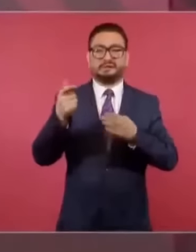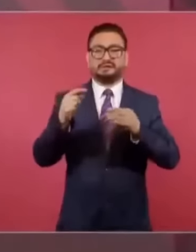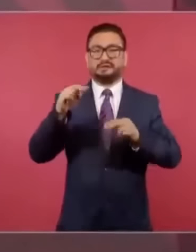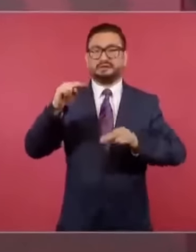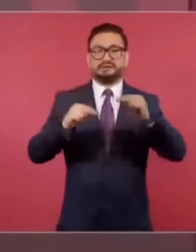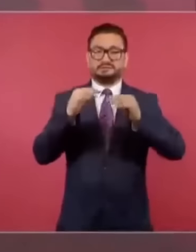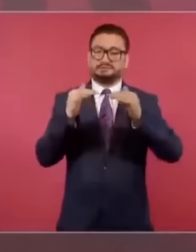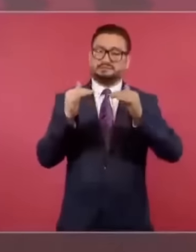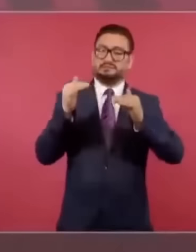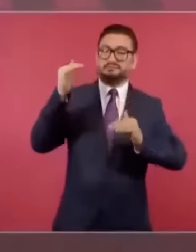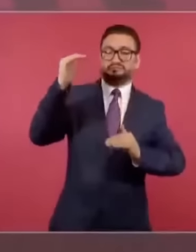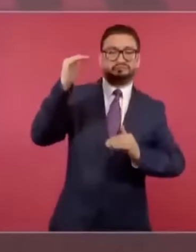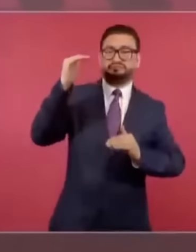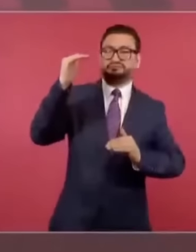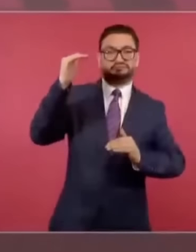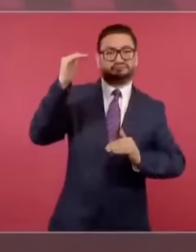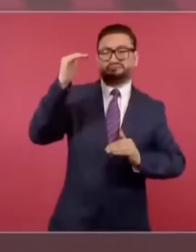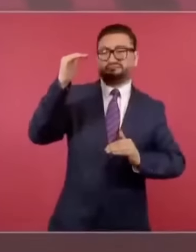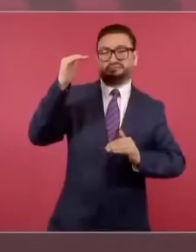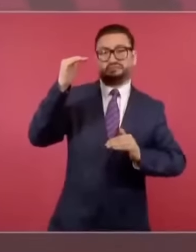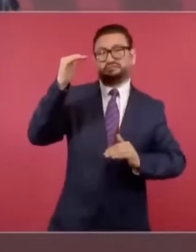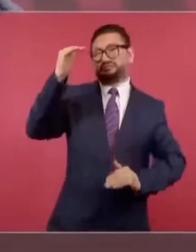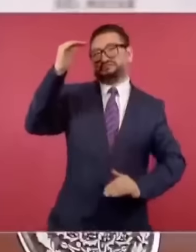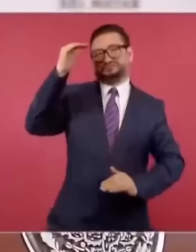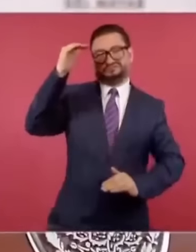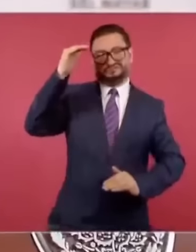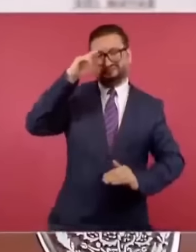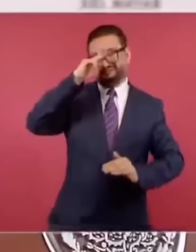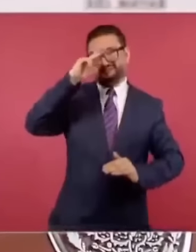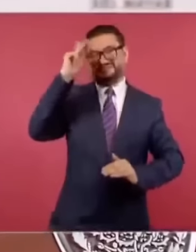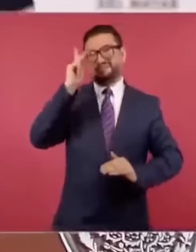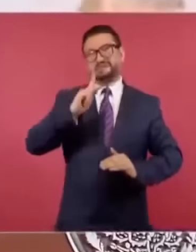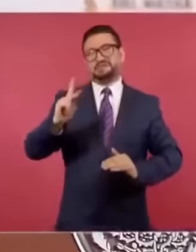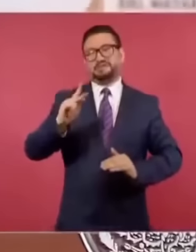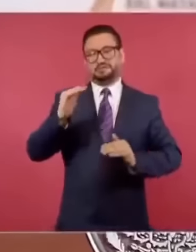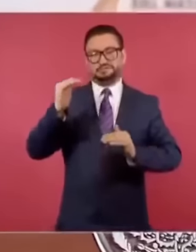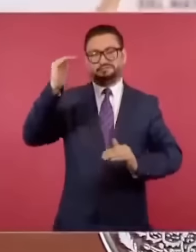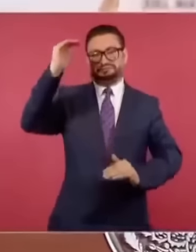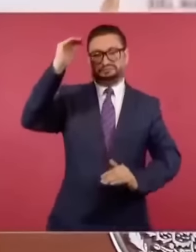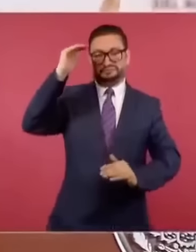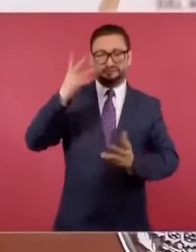veces menos o 20 veces menos, ya no hablemos